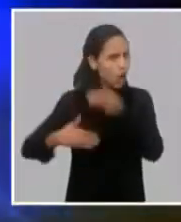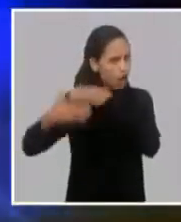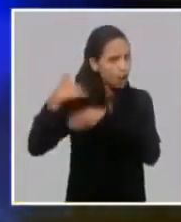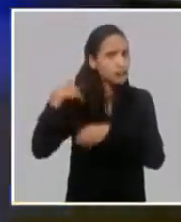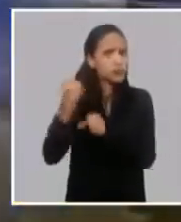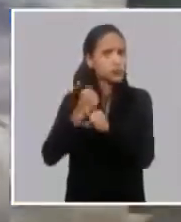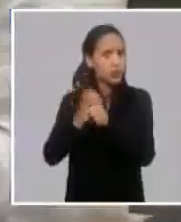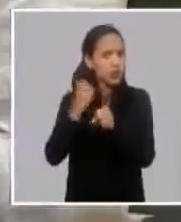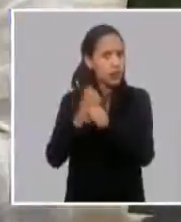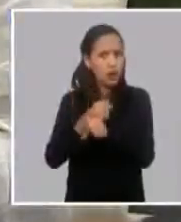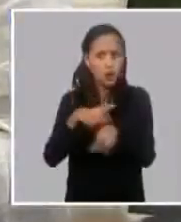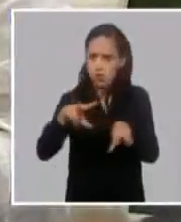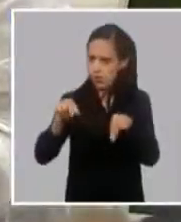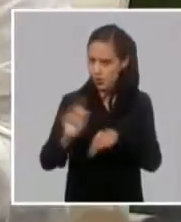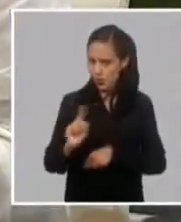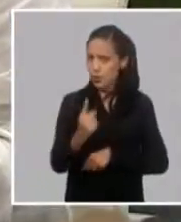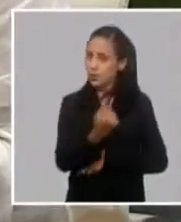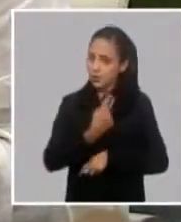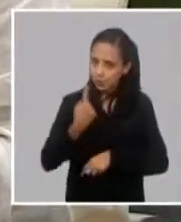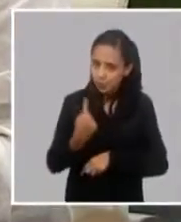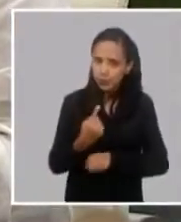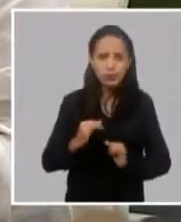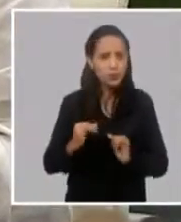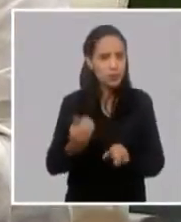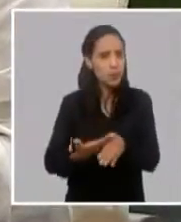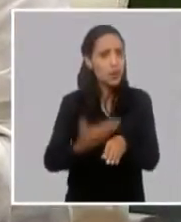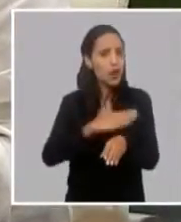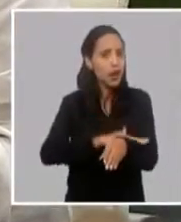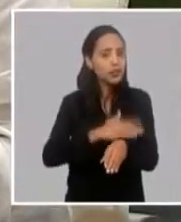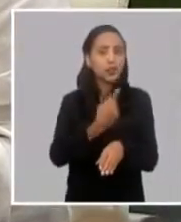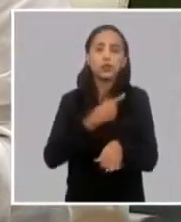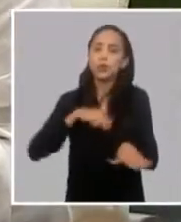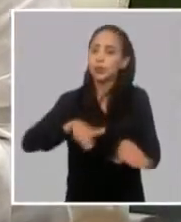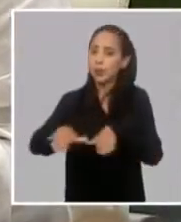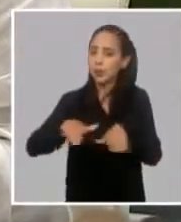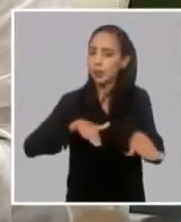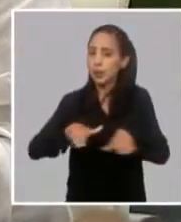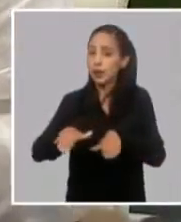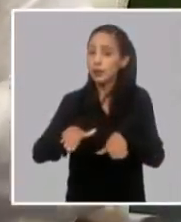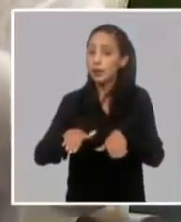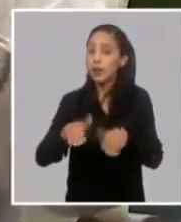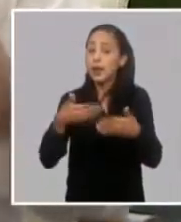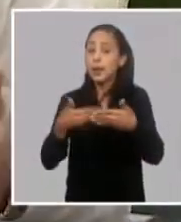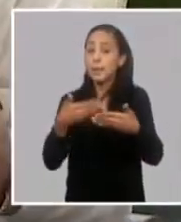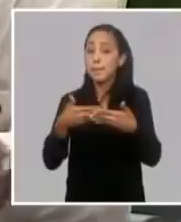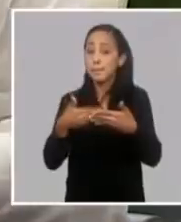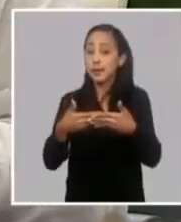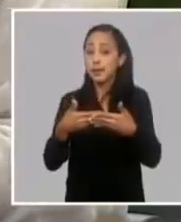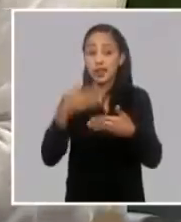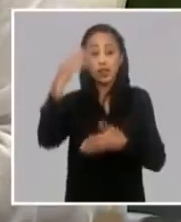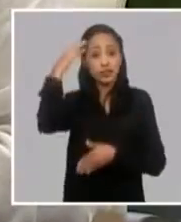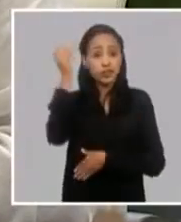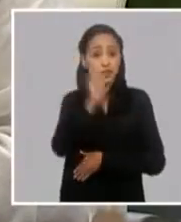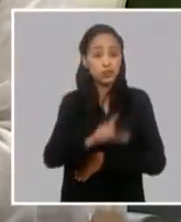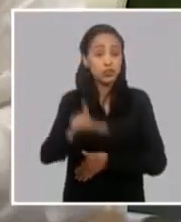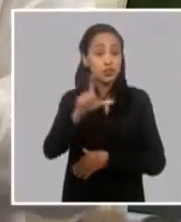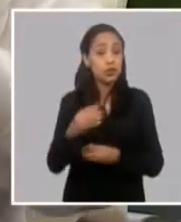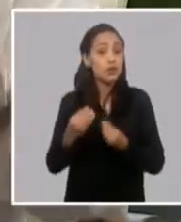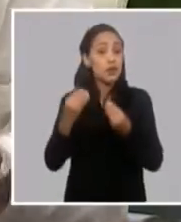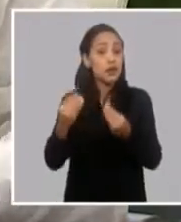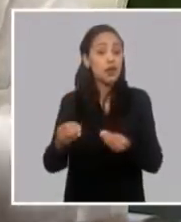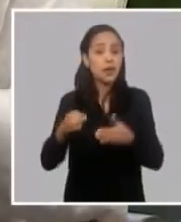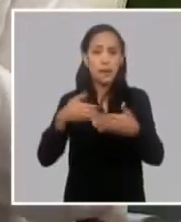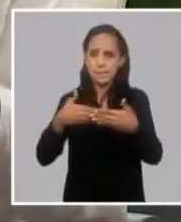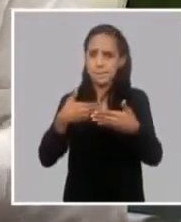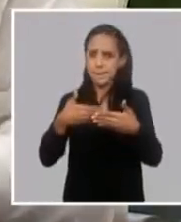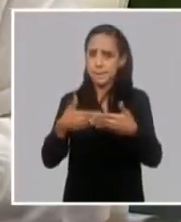anunciando que estábamos entrando ya en esa fase de desarrollo de la empresa estatal socialista van a aportar a la empresa estatal mayor